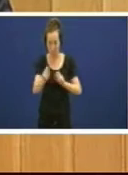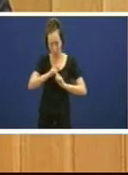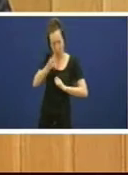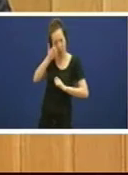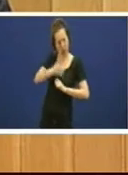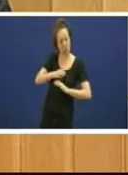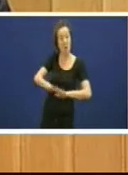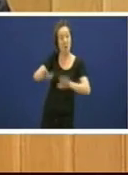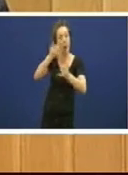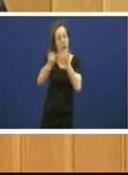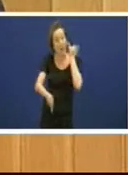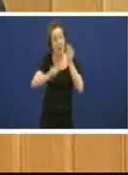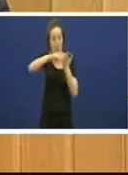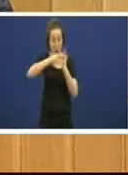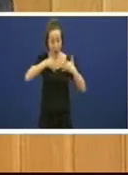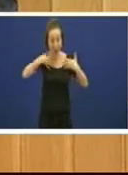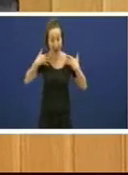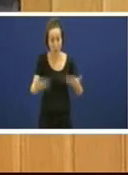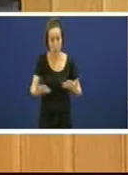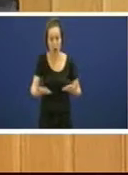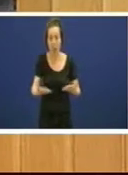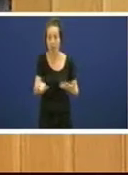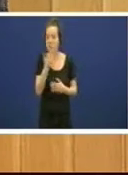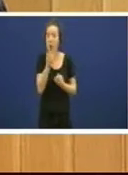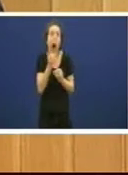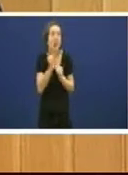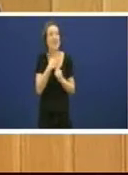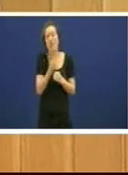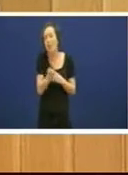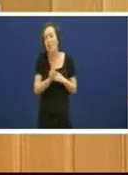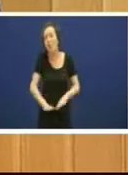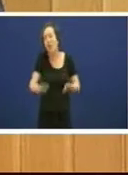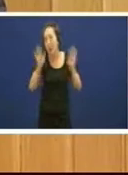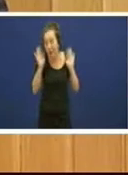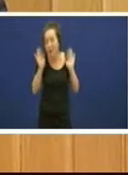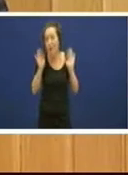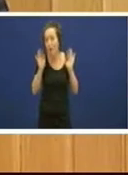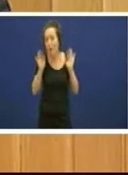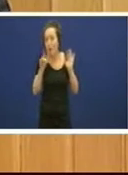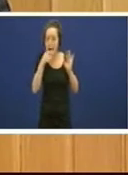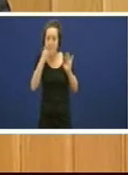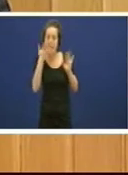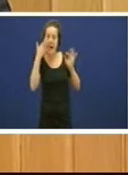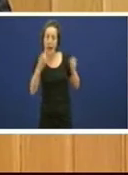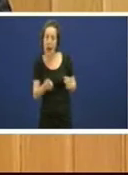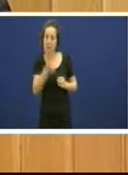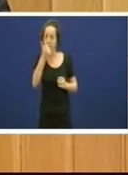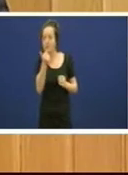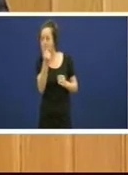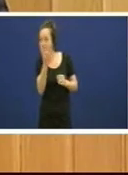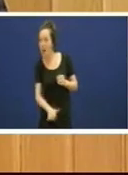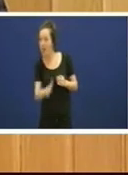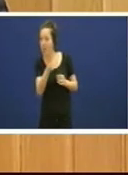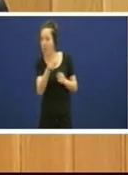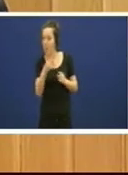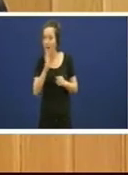certo é que a solución que hai agora con non ser a que máis nos gusta si que é certo tamén que a que máis se parece ao que pedimos nesta Cámara desde o inicio do